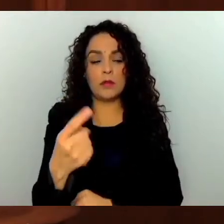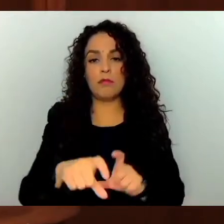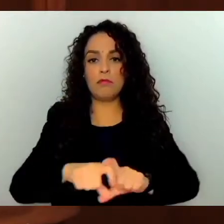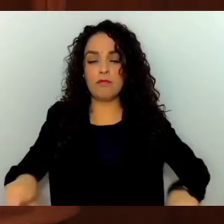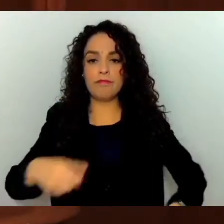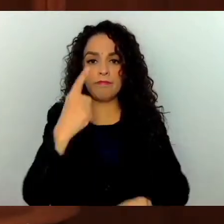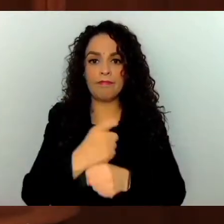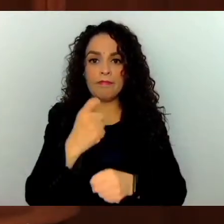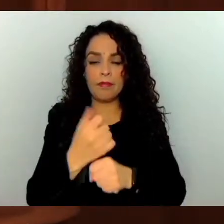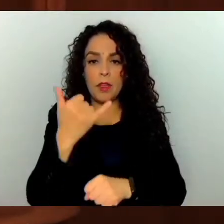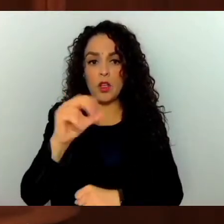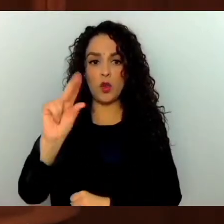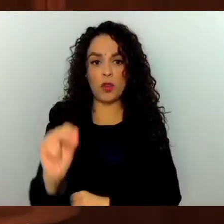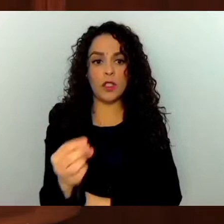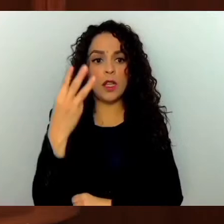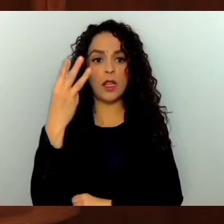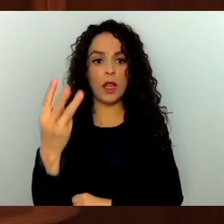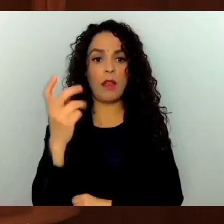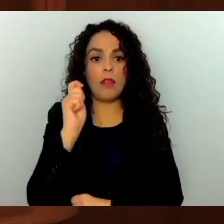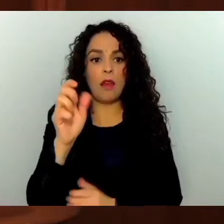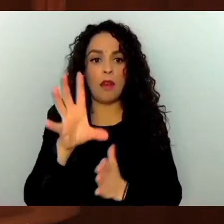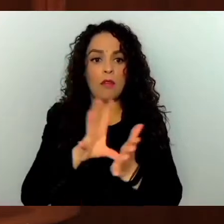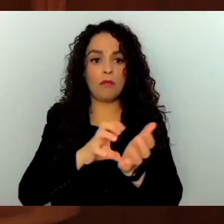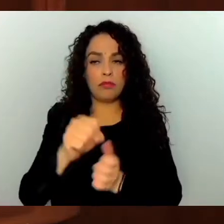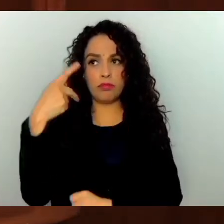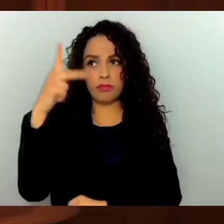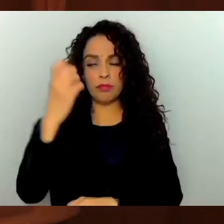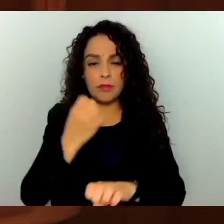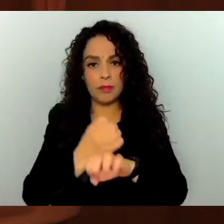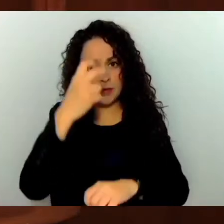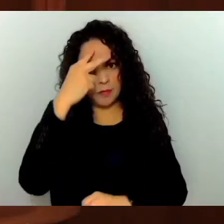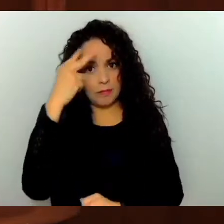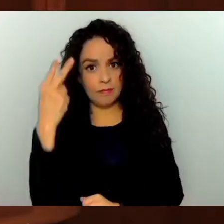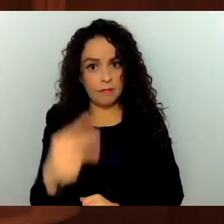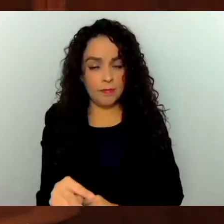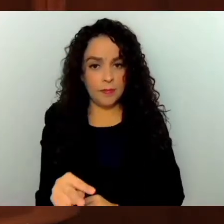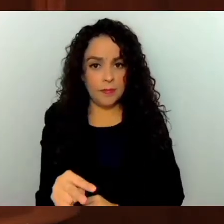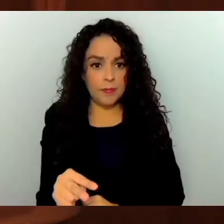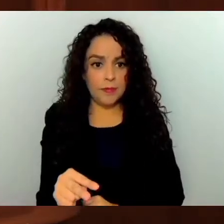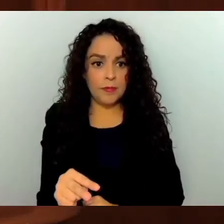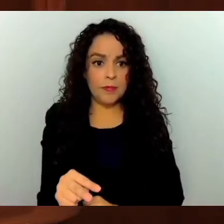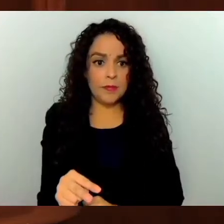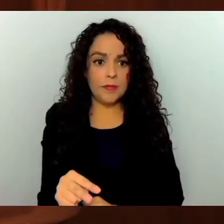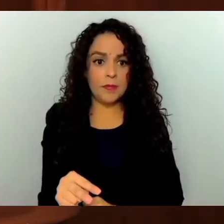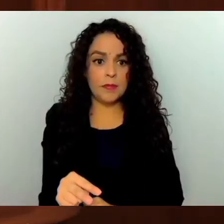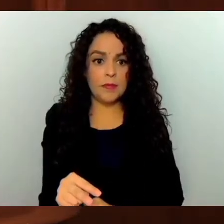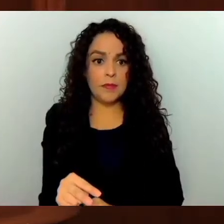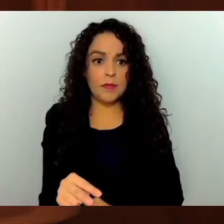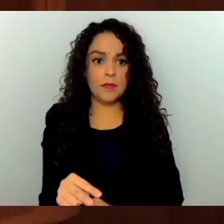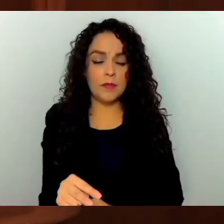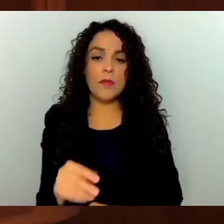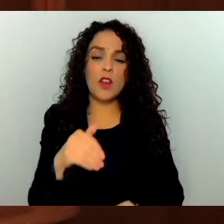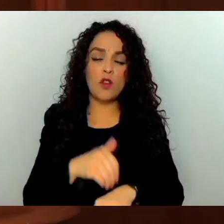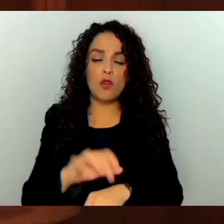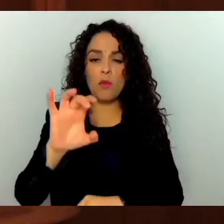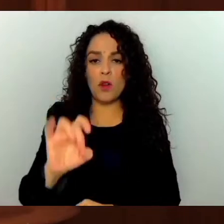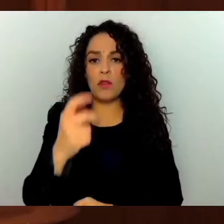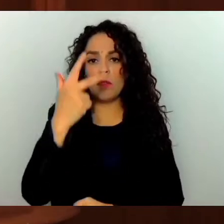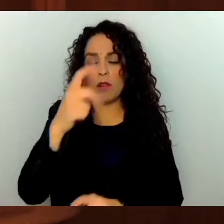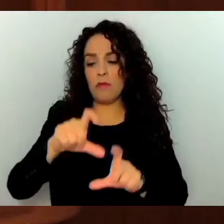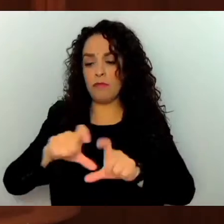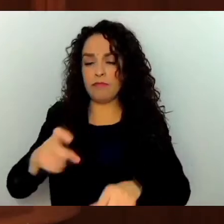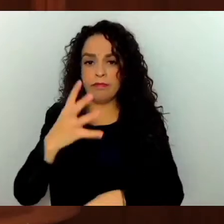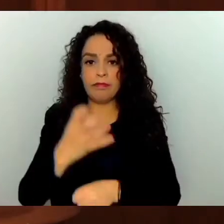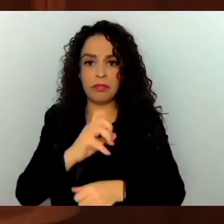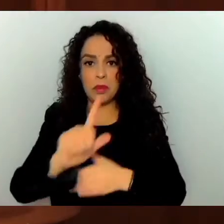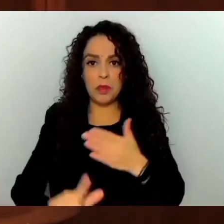83 ter de la Constitución Política del Estado Libre y Soberano de México y 38, fracción cuarta de la